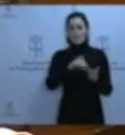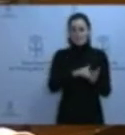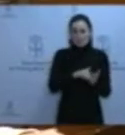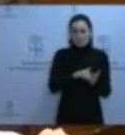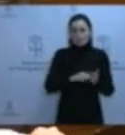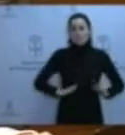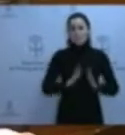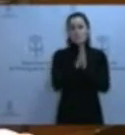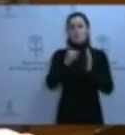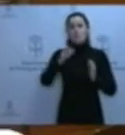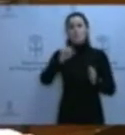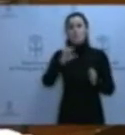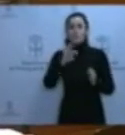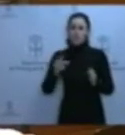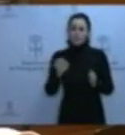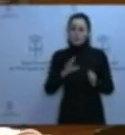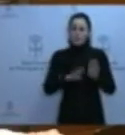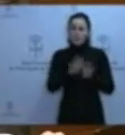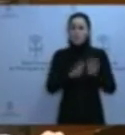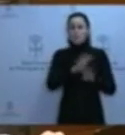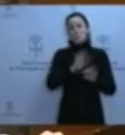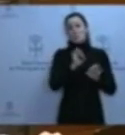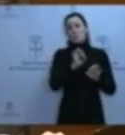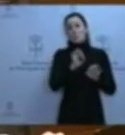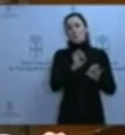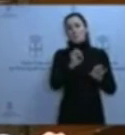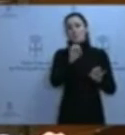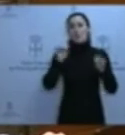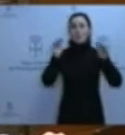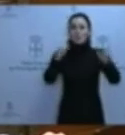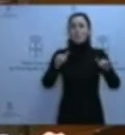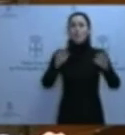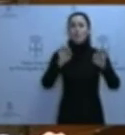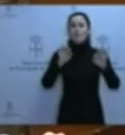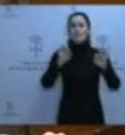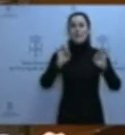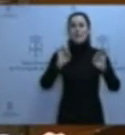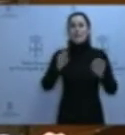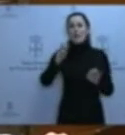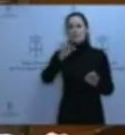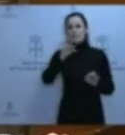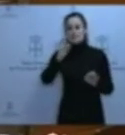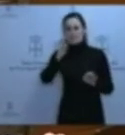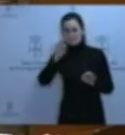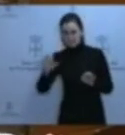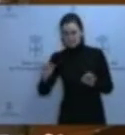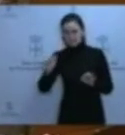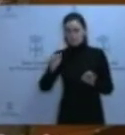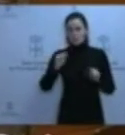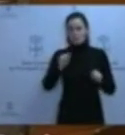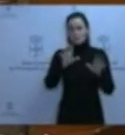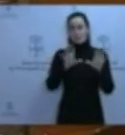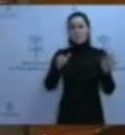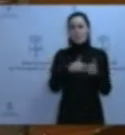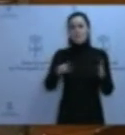.000 en el Colegio del Carballo de Lugones, 4.500 en el Matemático Pedralles de Lastres, más de medio millón de euros facturados a un total